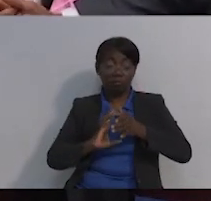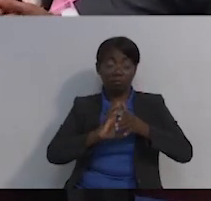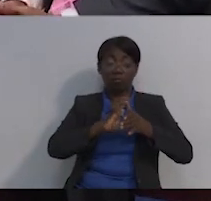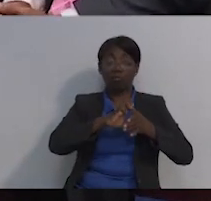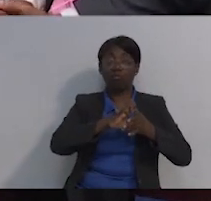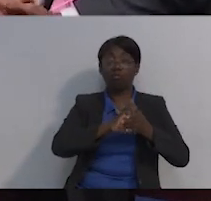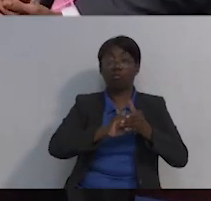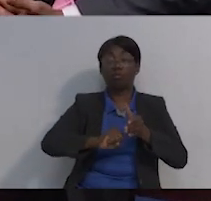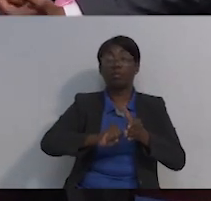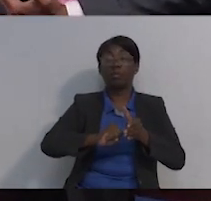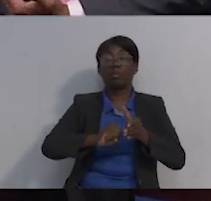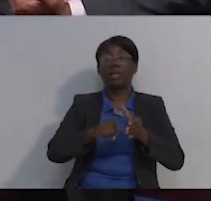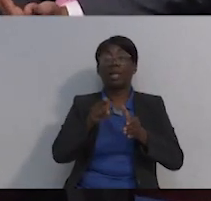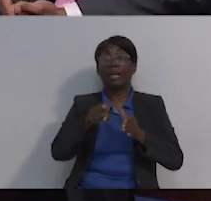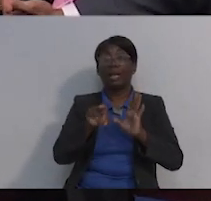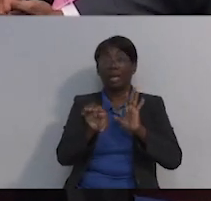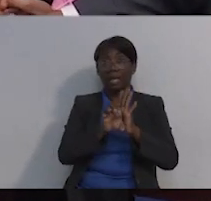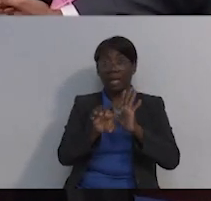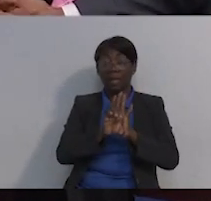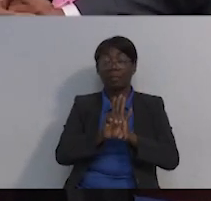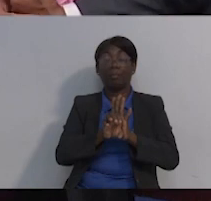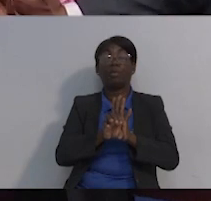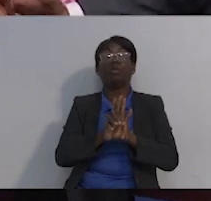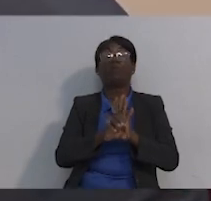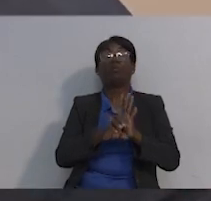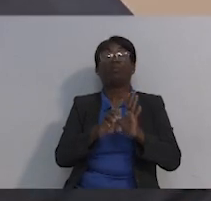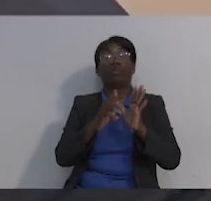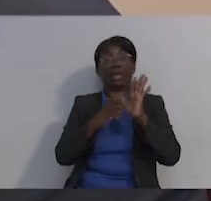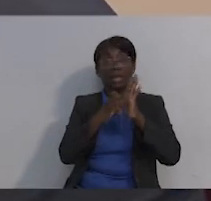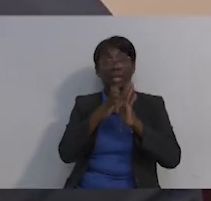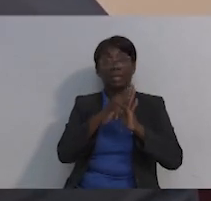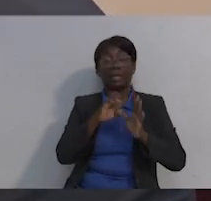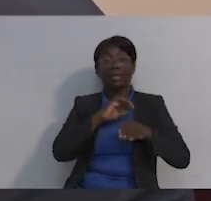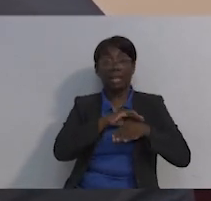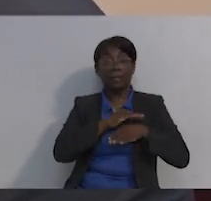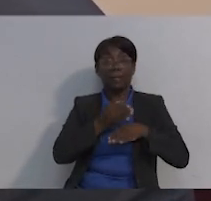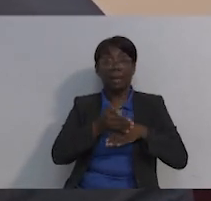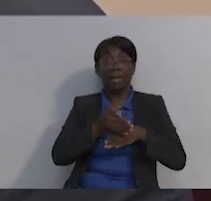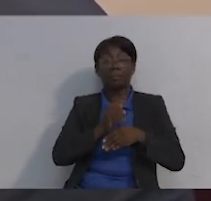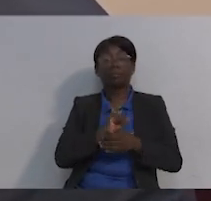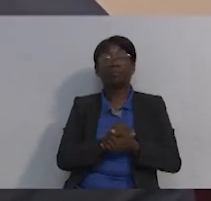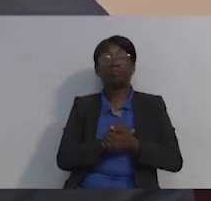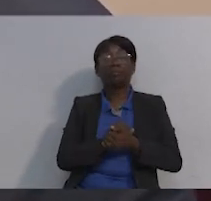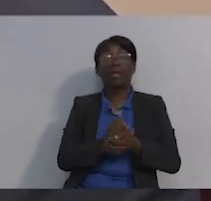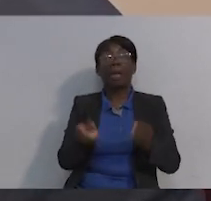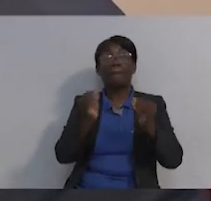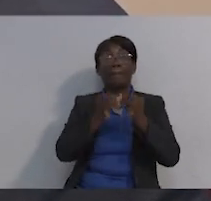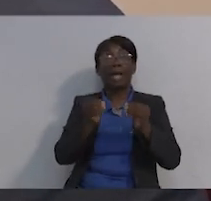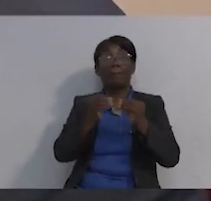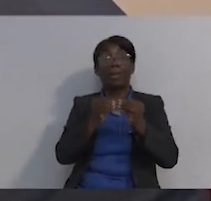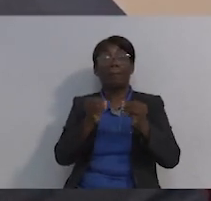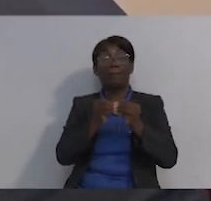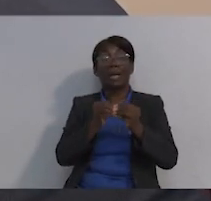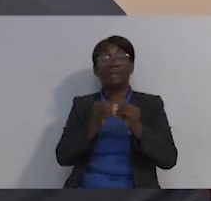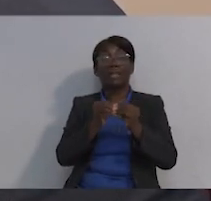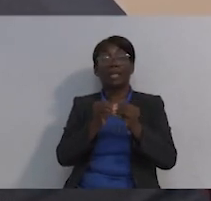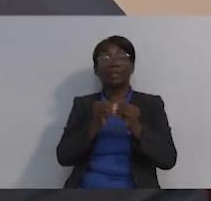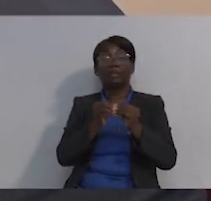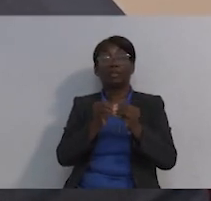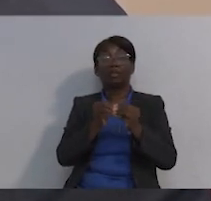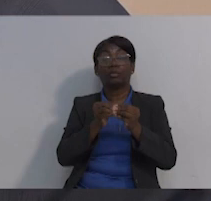el ejemplo ideal porque es aquel cáncer donde más se han logrado desarrollar terapias para estos tipos